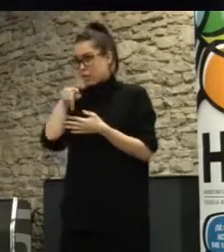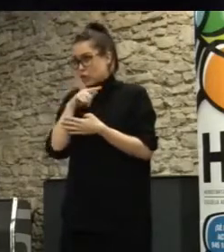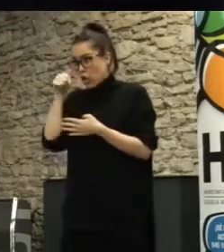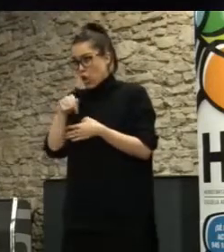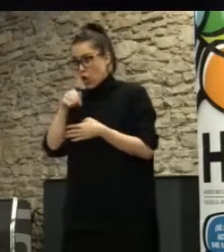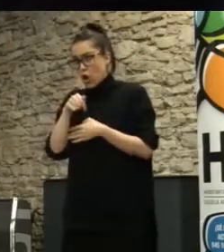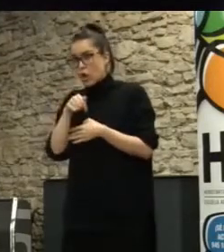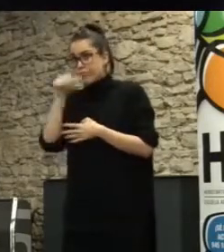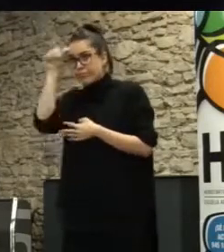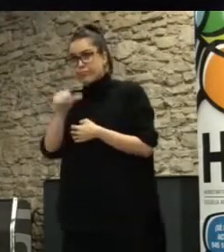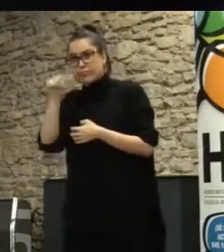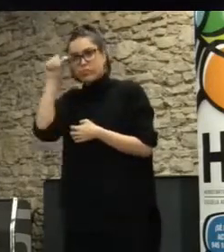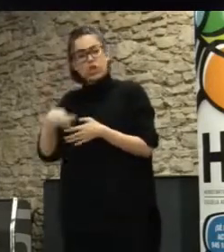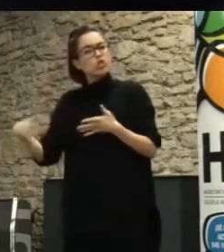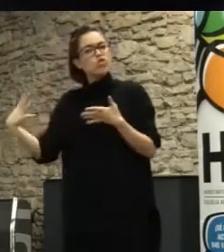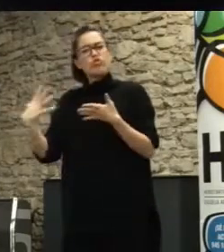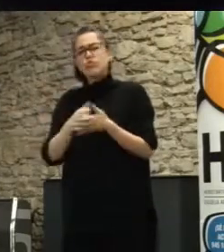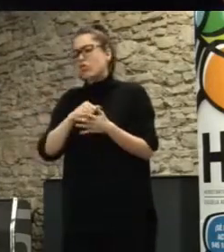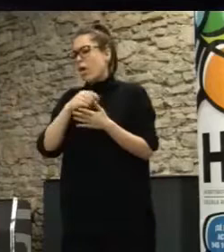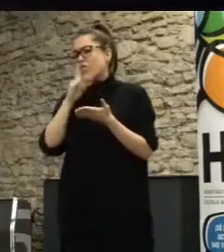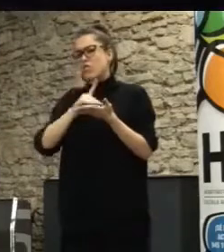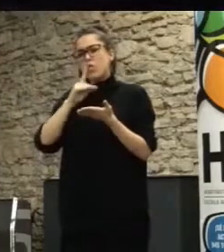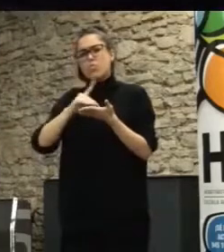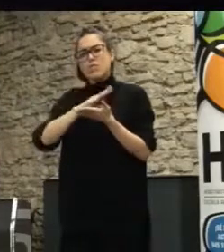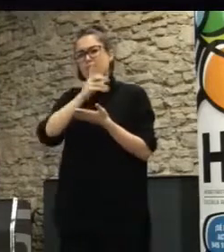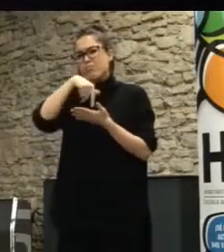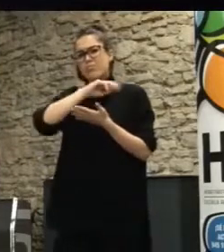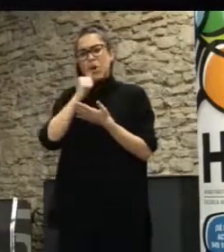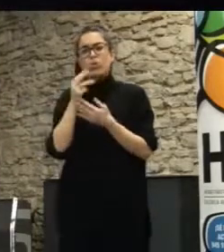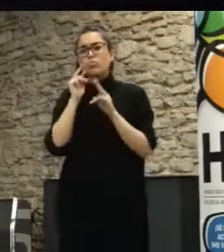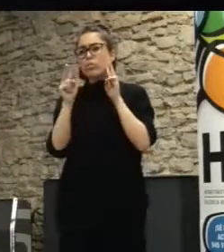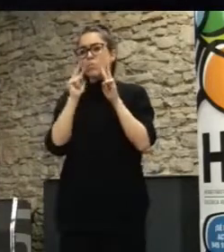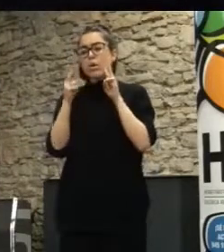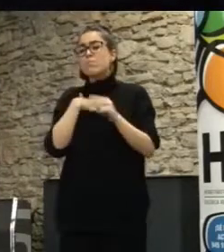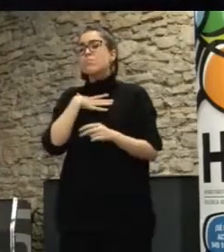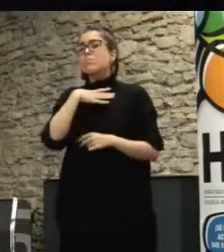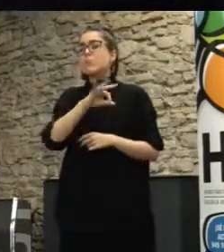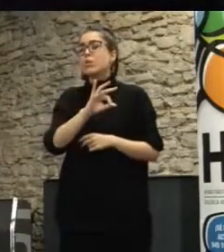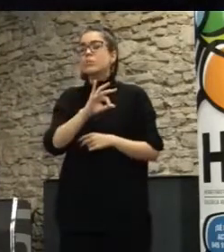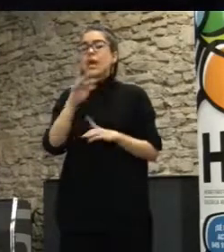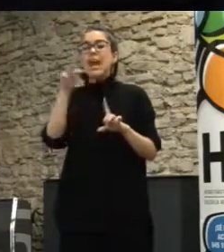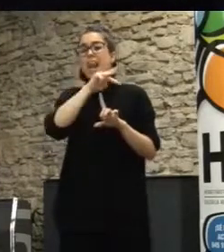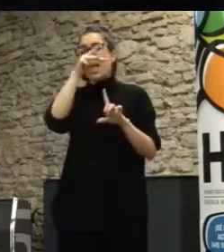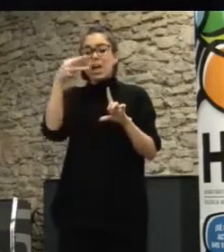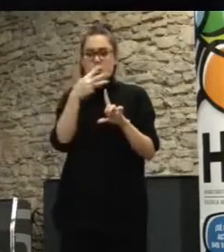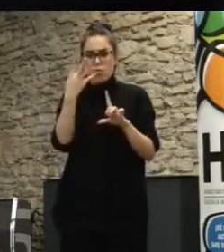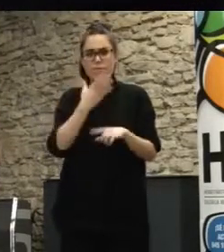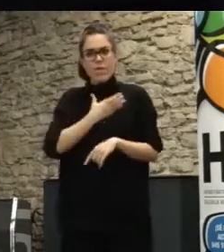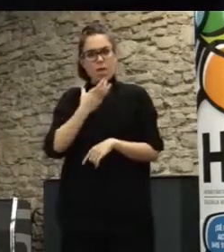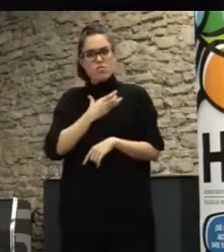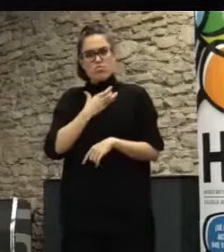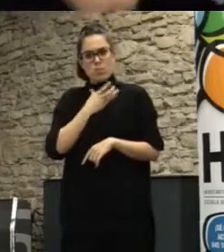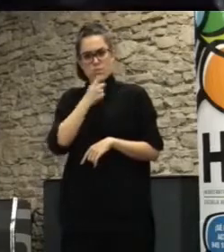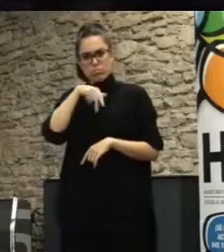se van a colgar toda la documentación va a estar a disposición de la persona interesada en la web del ayuntamiento de